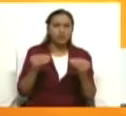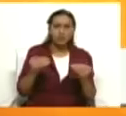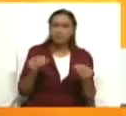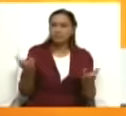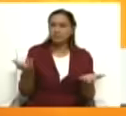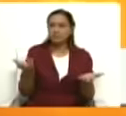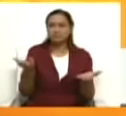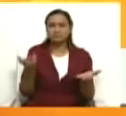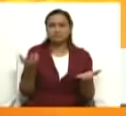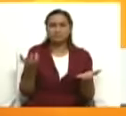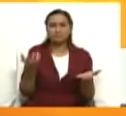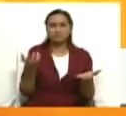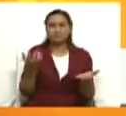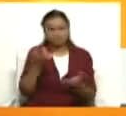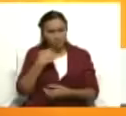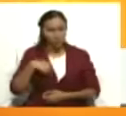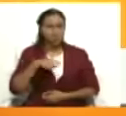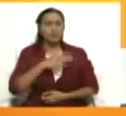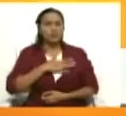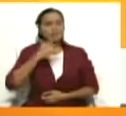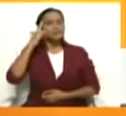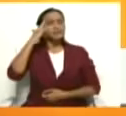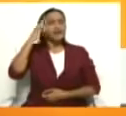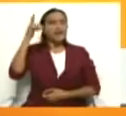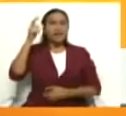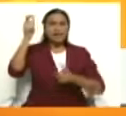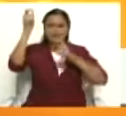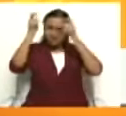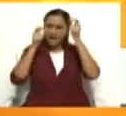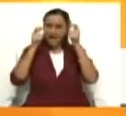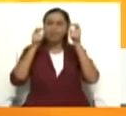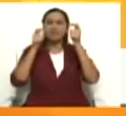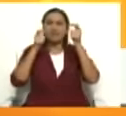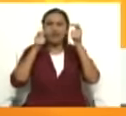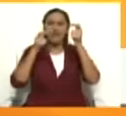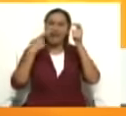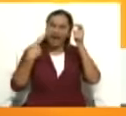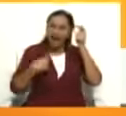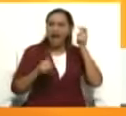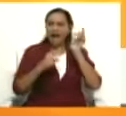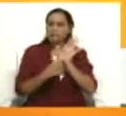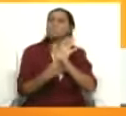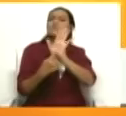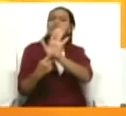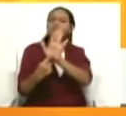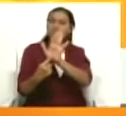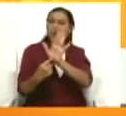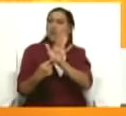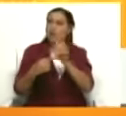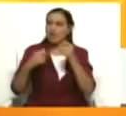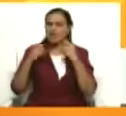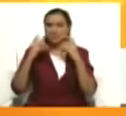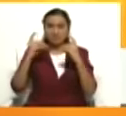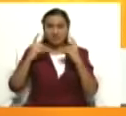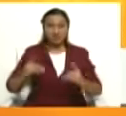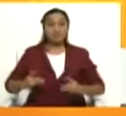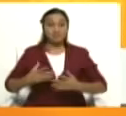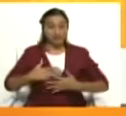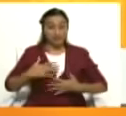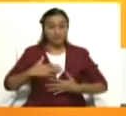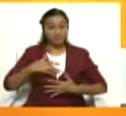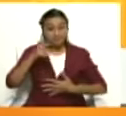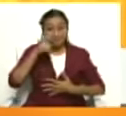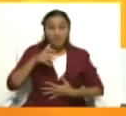porque como dijo nuestro comandante, bastante dignidad hay en este pueblo, bastante heroicidad hay en Venezuela,